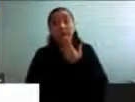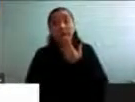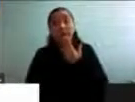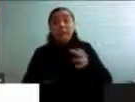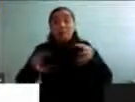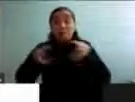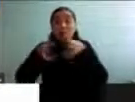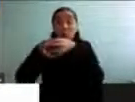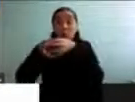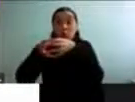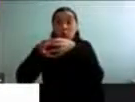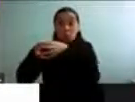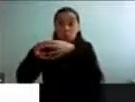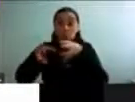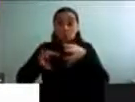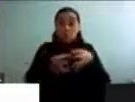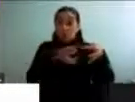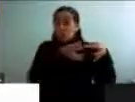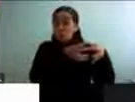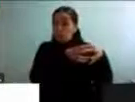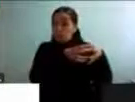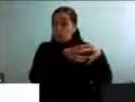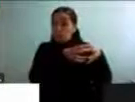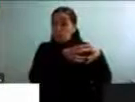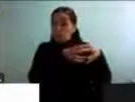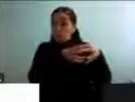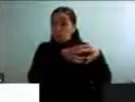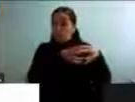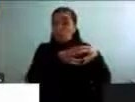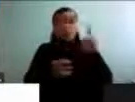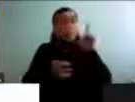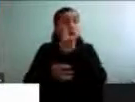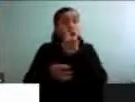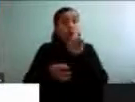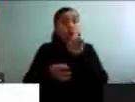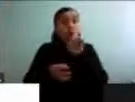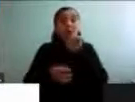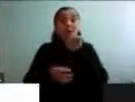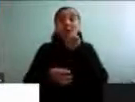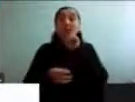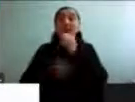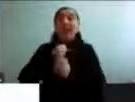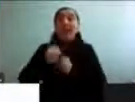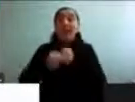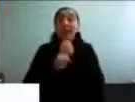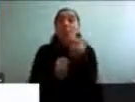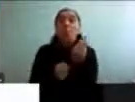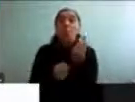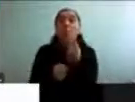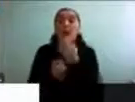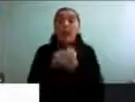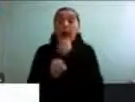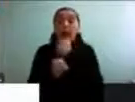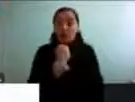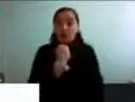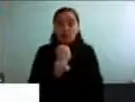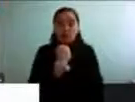no tienen que ver con una edad cronológica, y no son necesariamente uniformes.